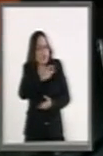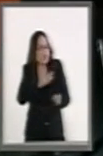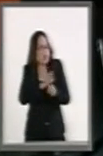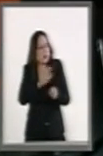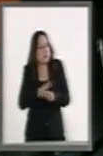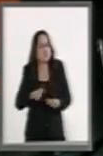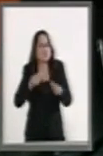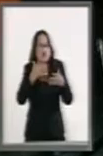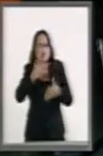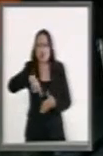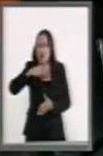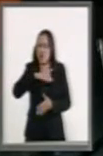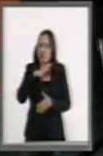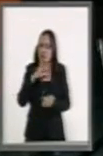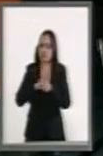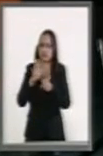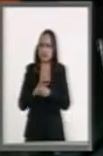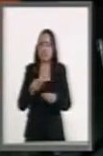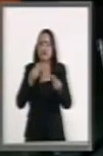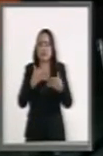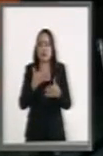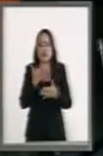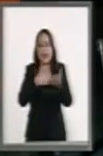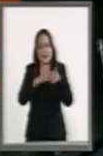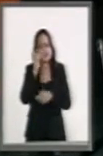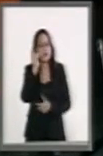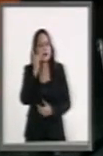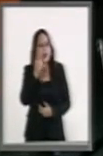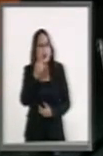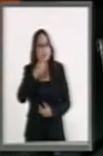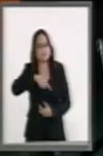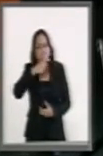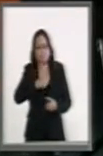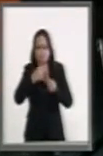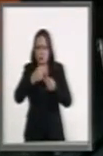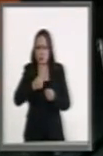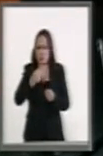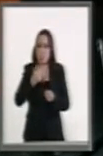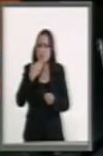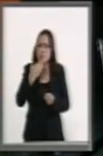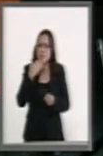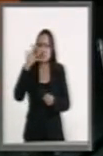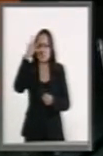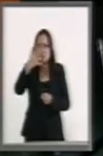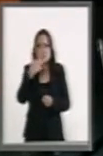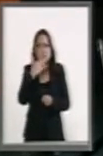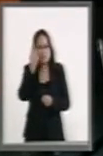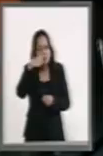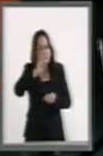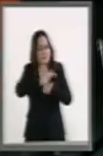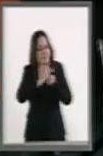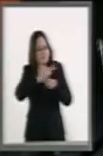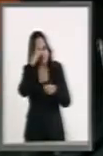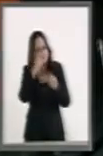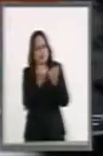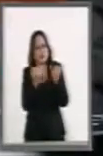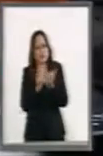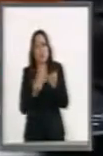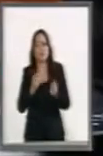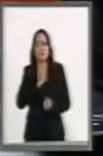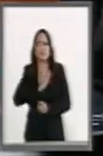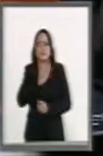lo tiene de parte de todos nosotros. Mucho éxito y estamos seguros que le irá muy bien y le irá muy bien a México también. Felicidades.